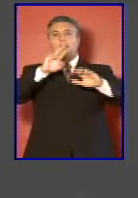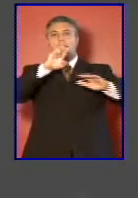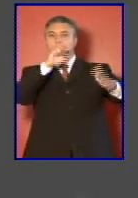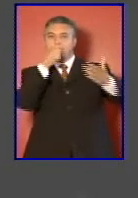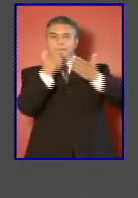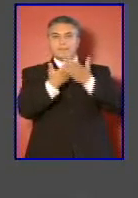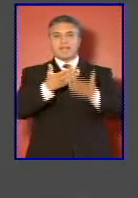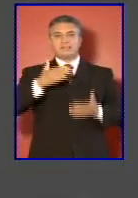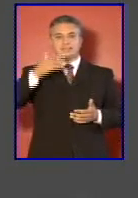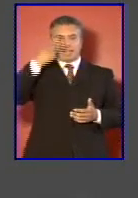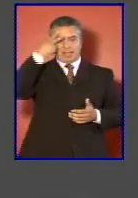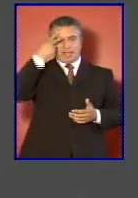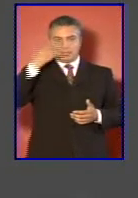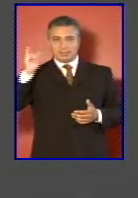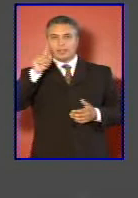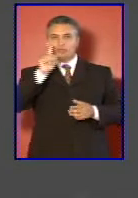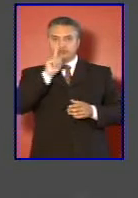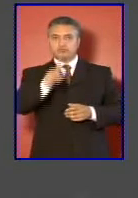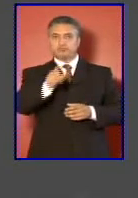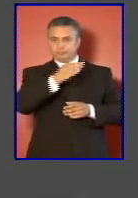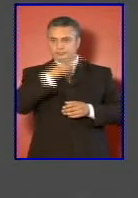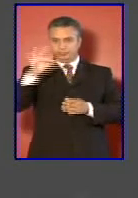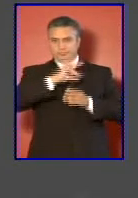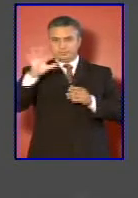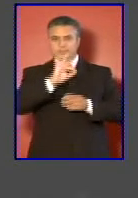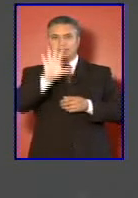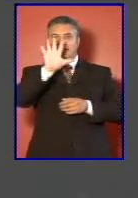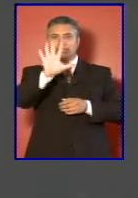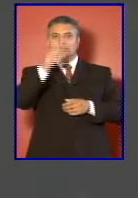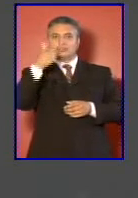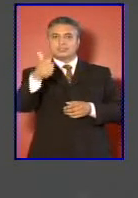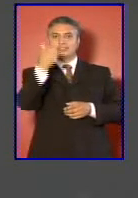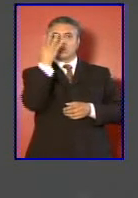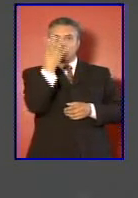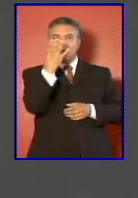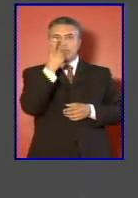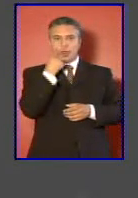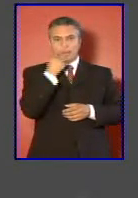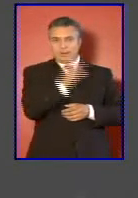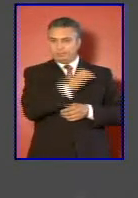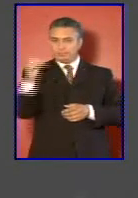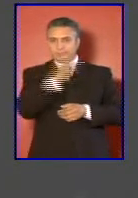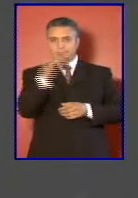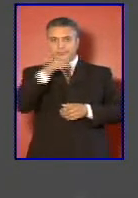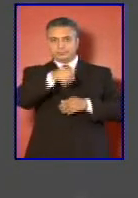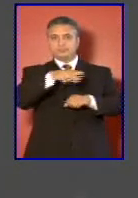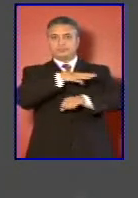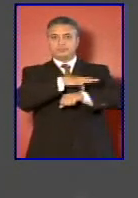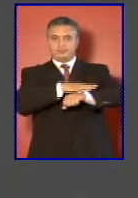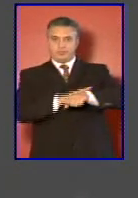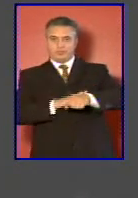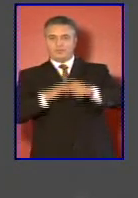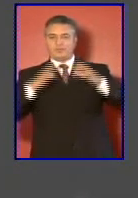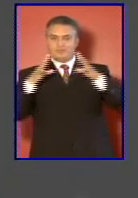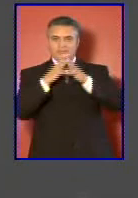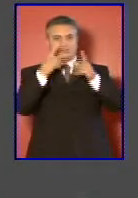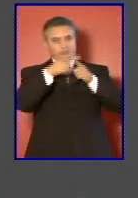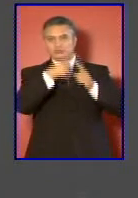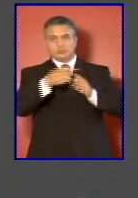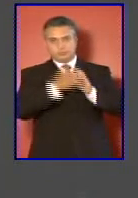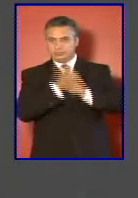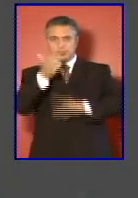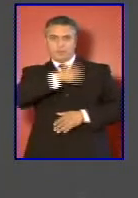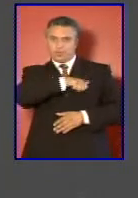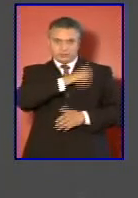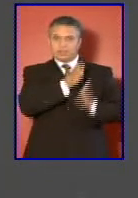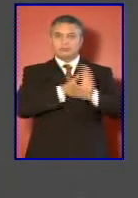participando con 564 efectivos de las instituciones de las Fuerzas Armadas y de las policías en la